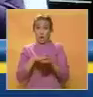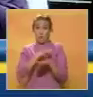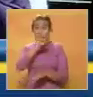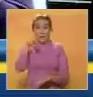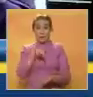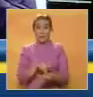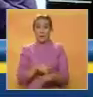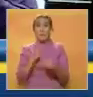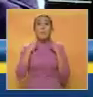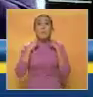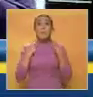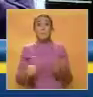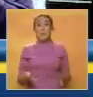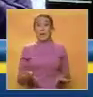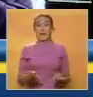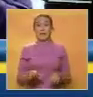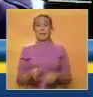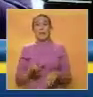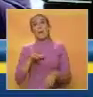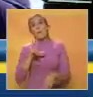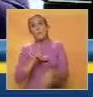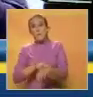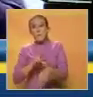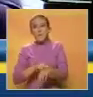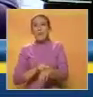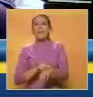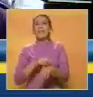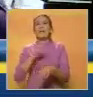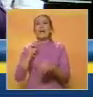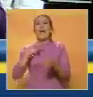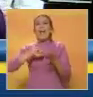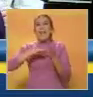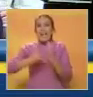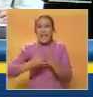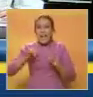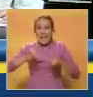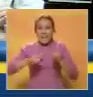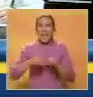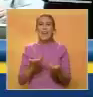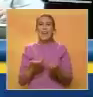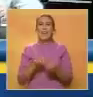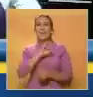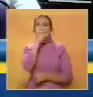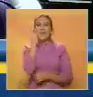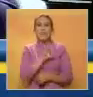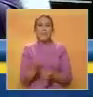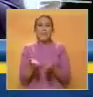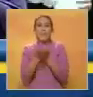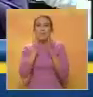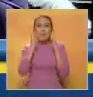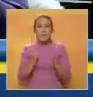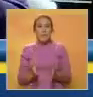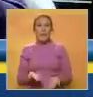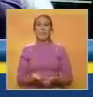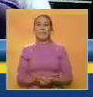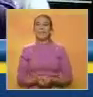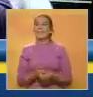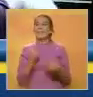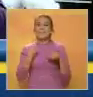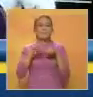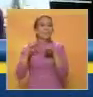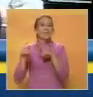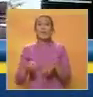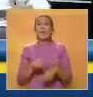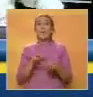que sabe que está perdiendo en colegios médicos, en colegios de ingenieros, en federaciones de centros universitarios, que está